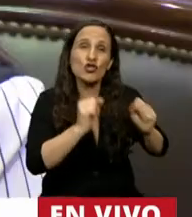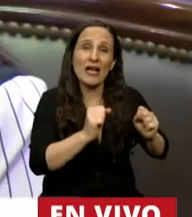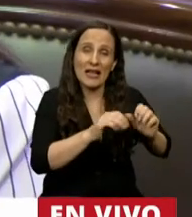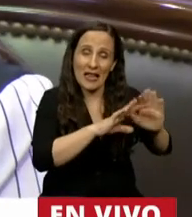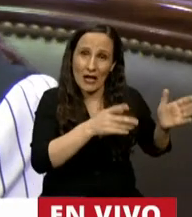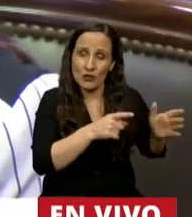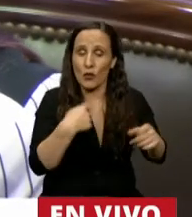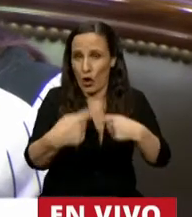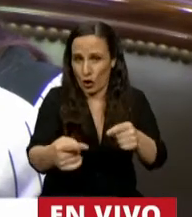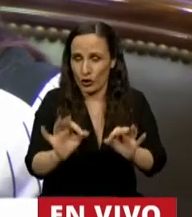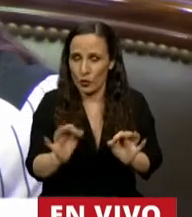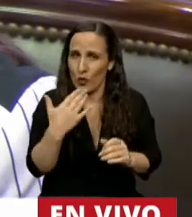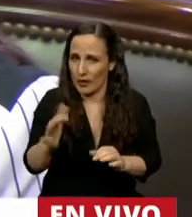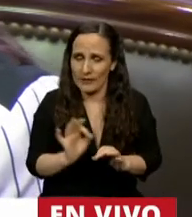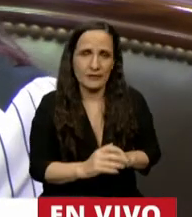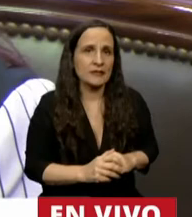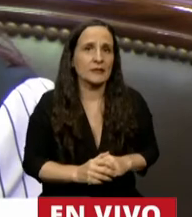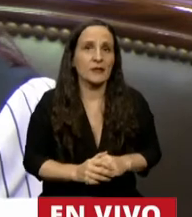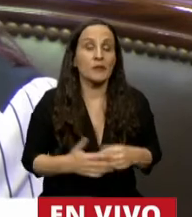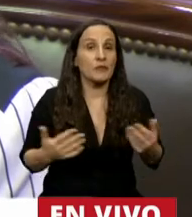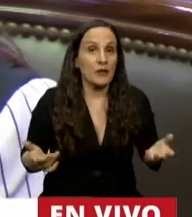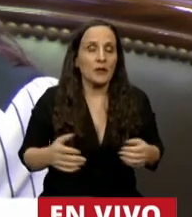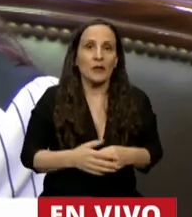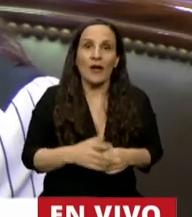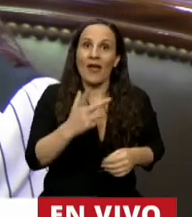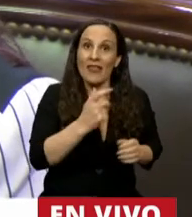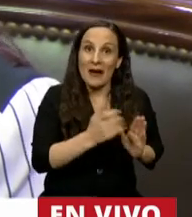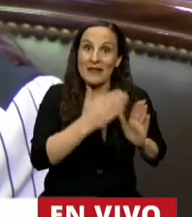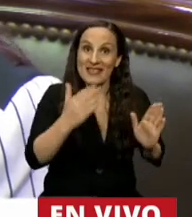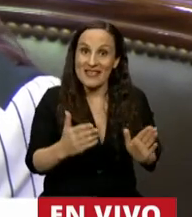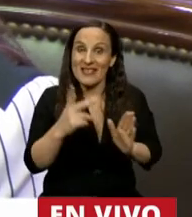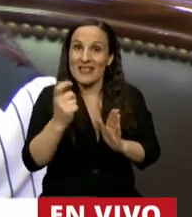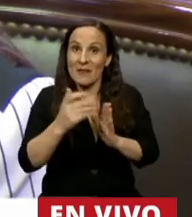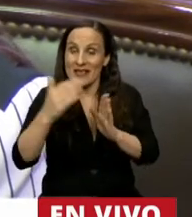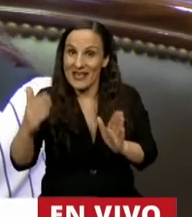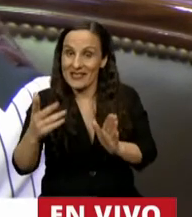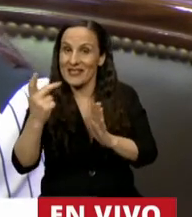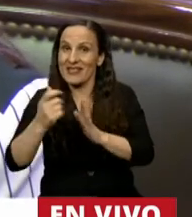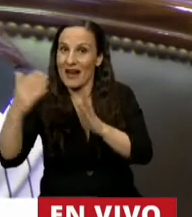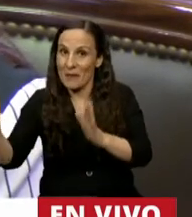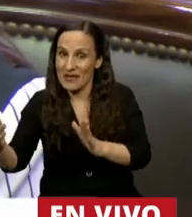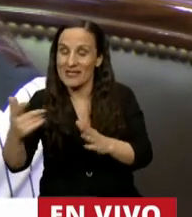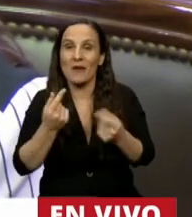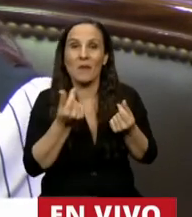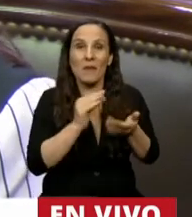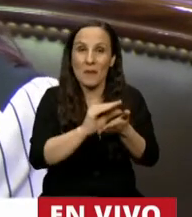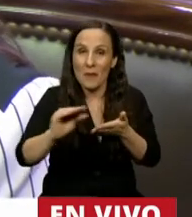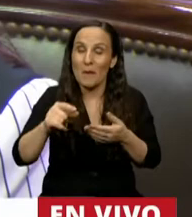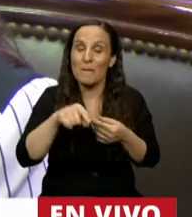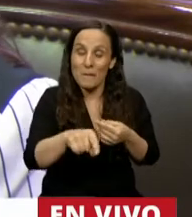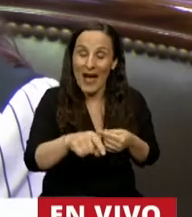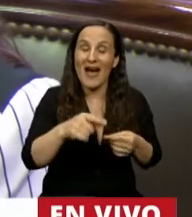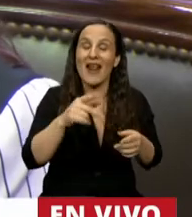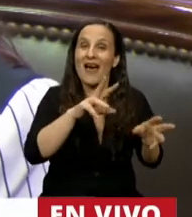Muy bien, continúo. Bueno, esta facultad de actualizar trimestralmente las partidas presupuestarias destinadas a políticas alimentarias y